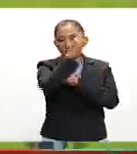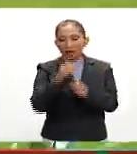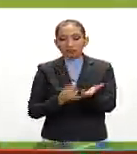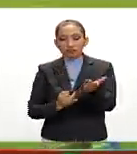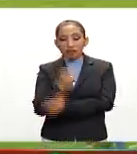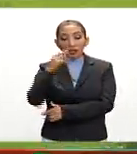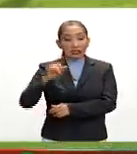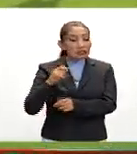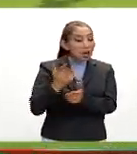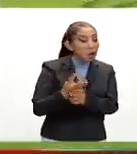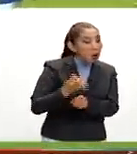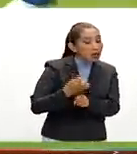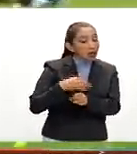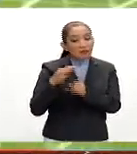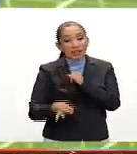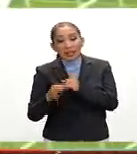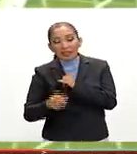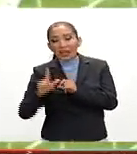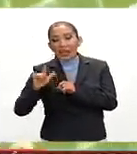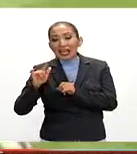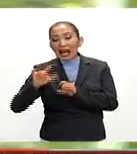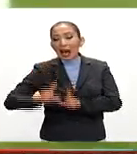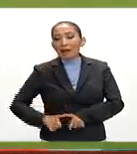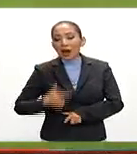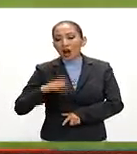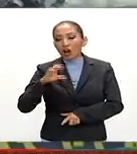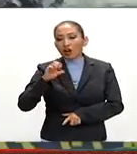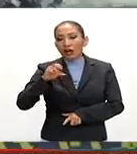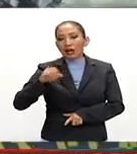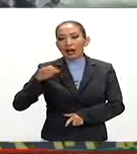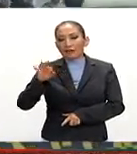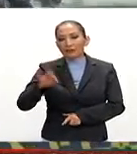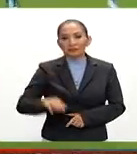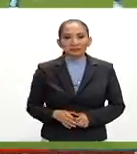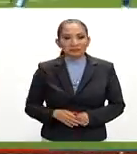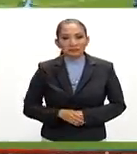definen su pase a los cuartos de final de la Liga de Campeones de la CONCACAF